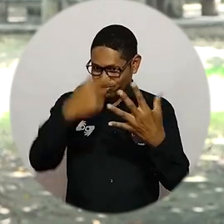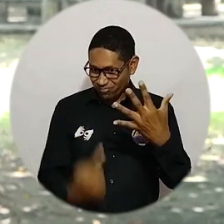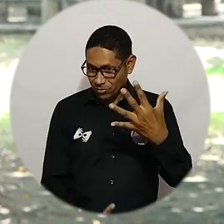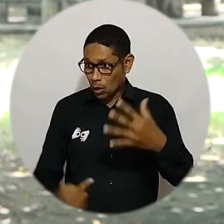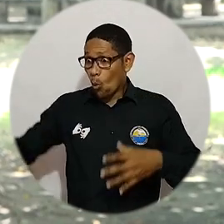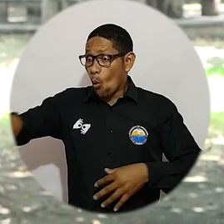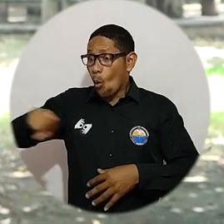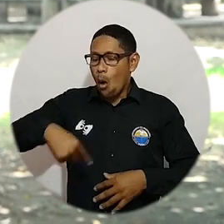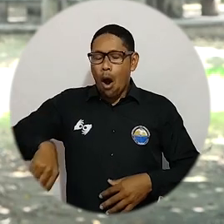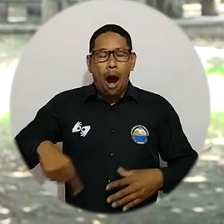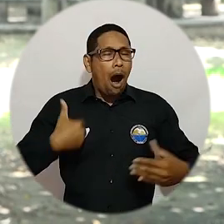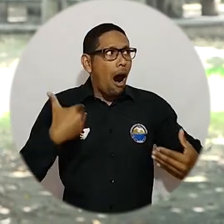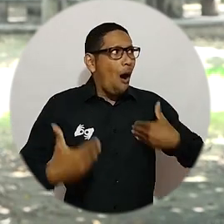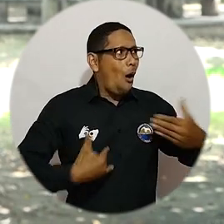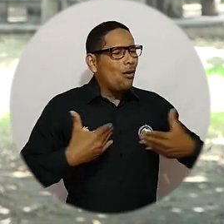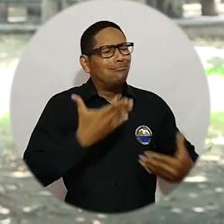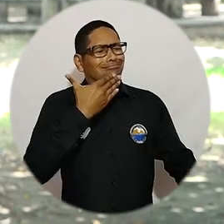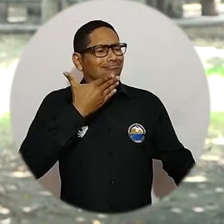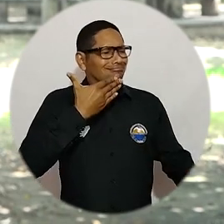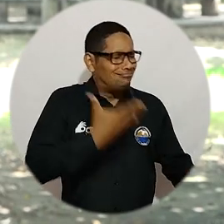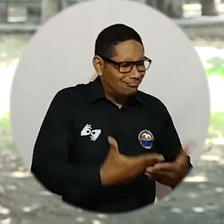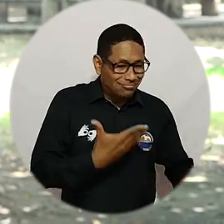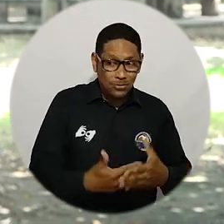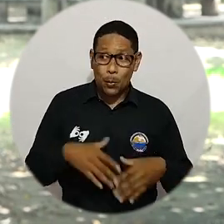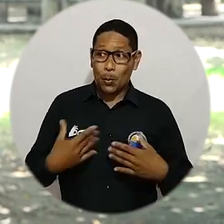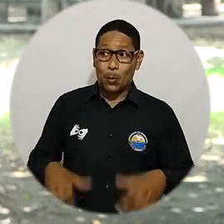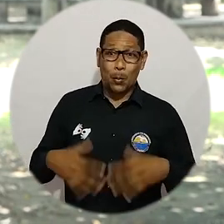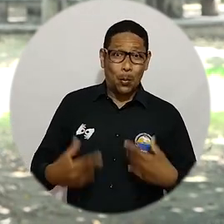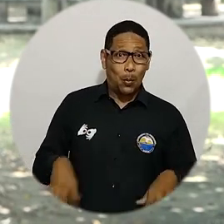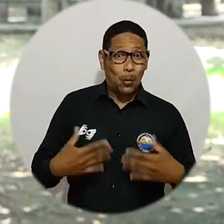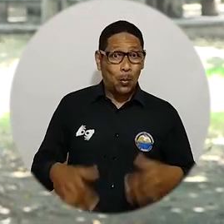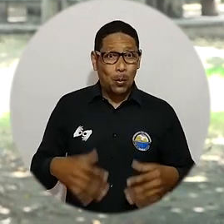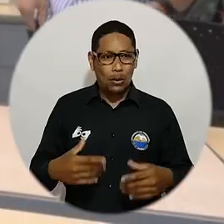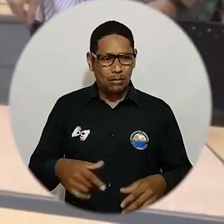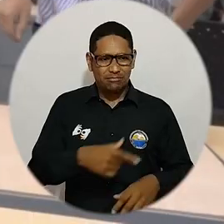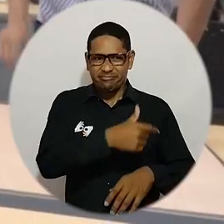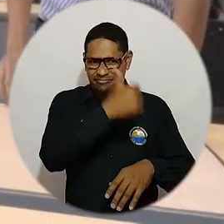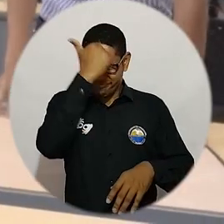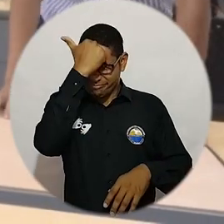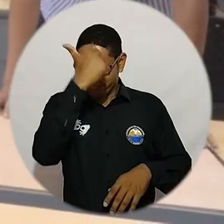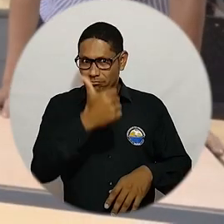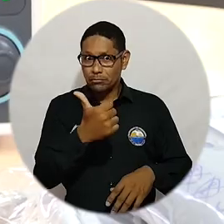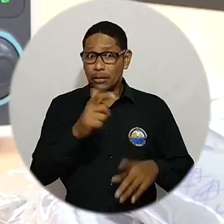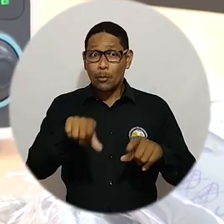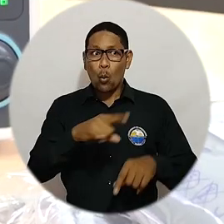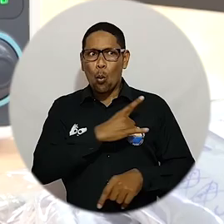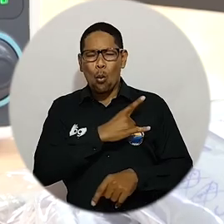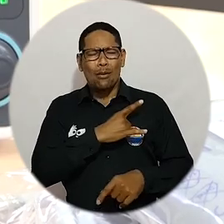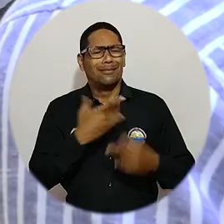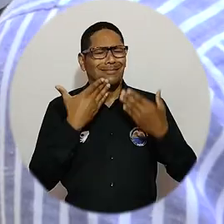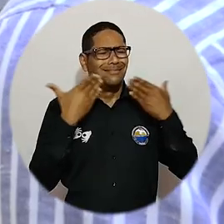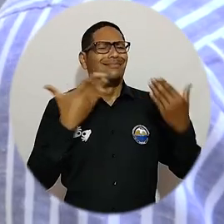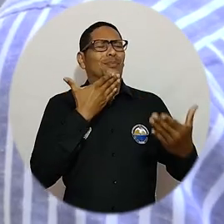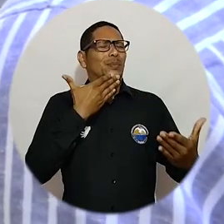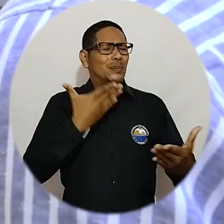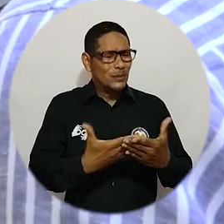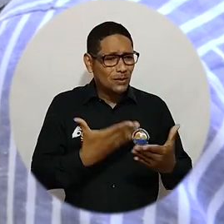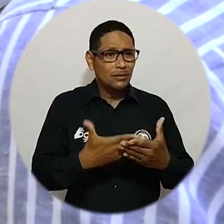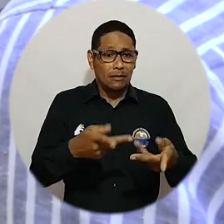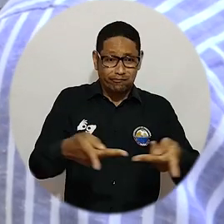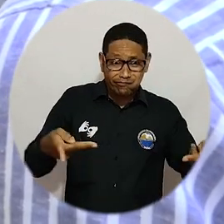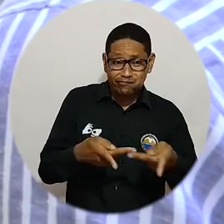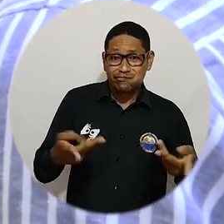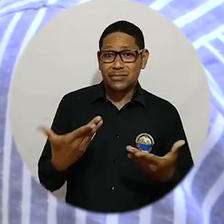muy gratificante ver ese agradecimiento que sienten los estudiantes, no solamente hacia el docente, sino hacia la propia universidad